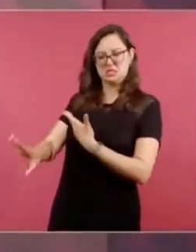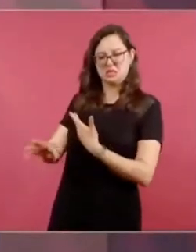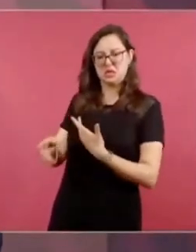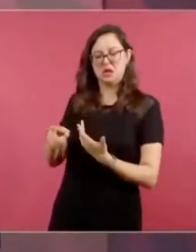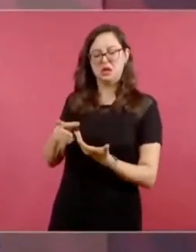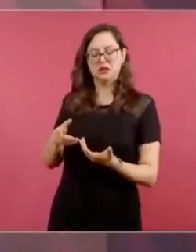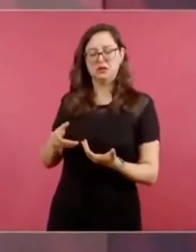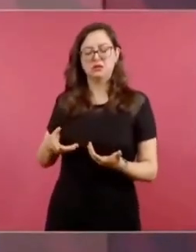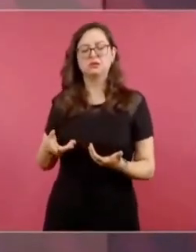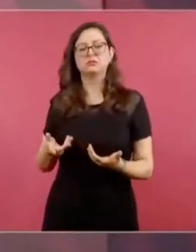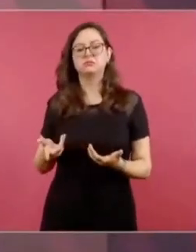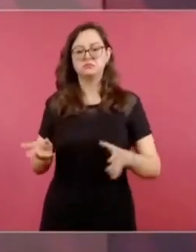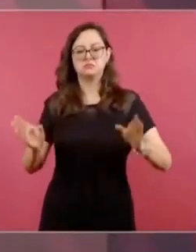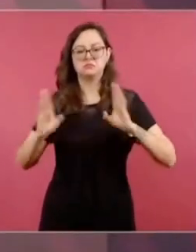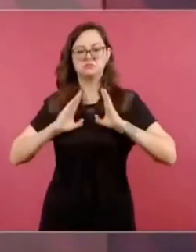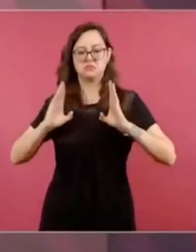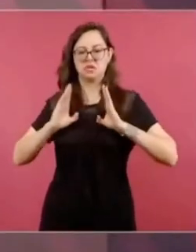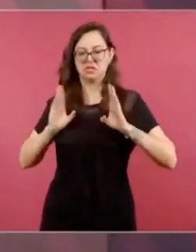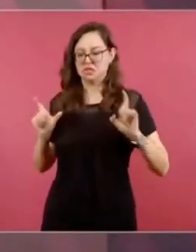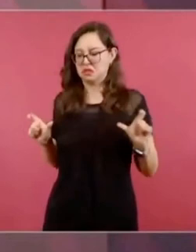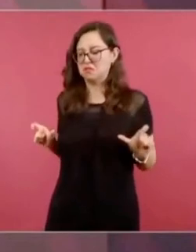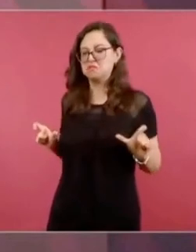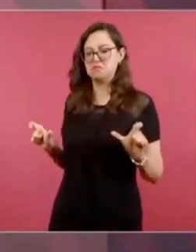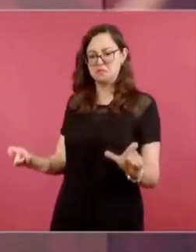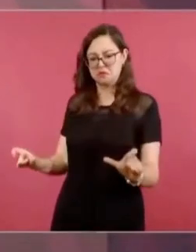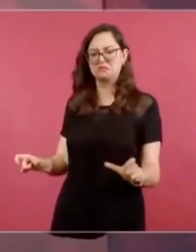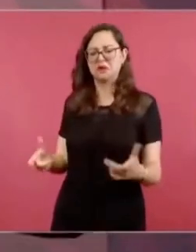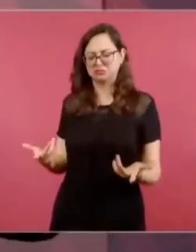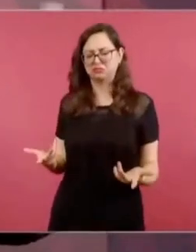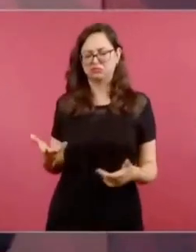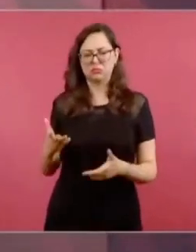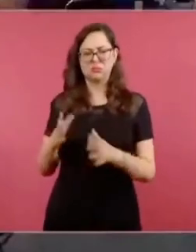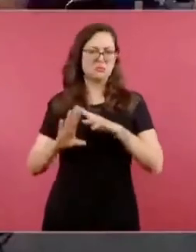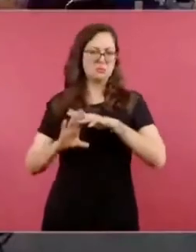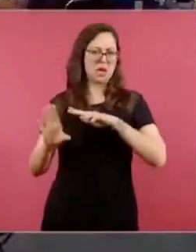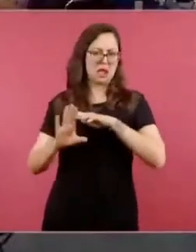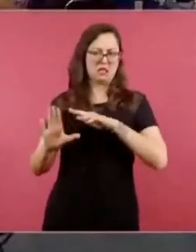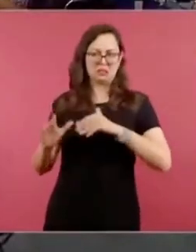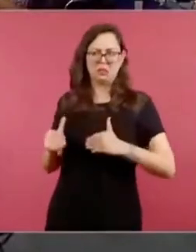militarización de la frontera van a resolver el problema.